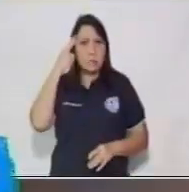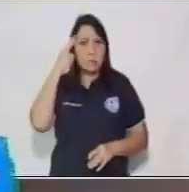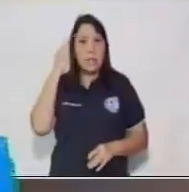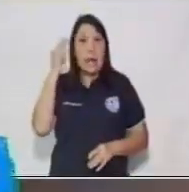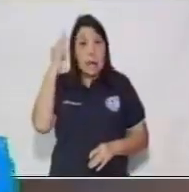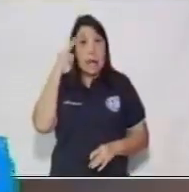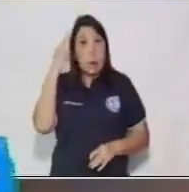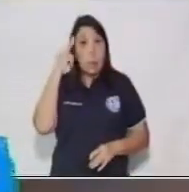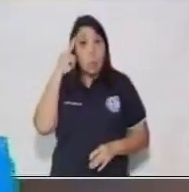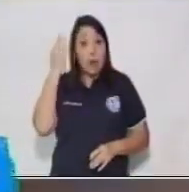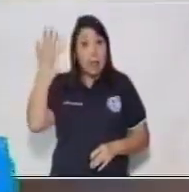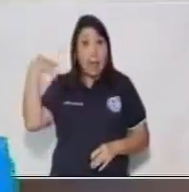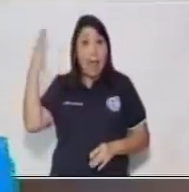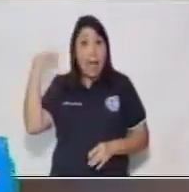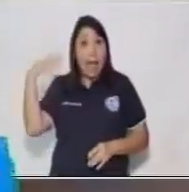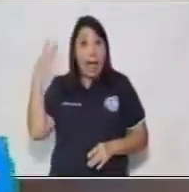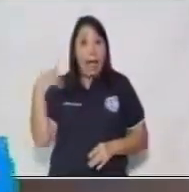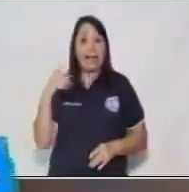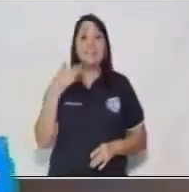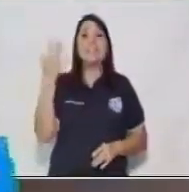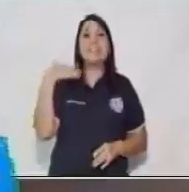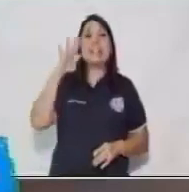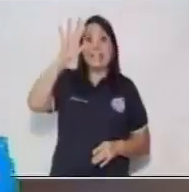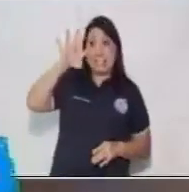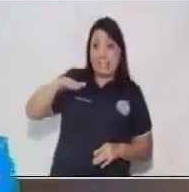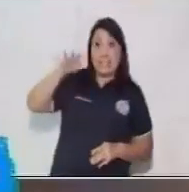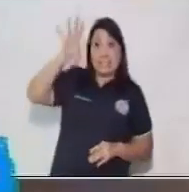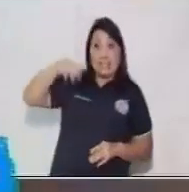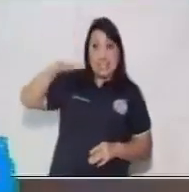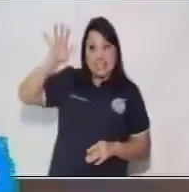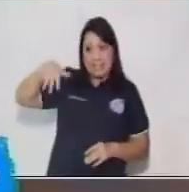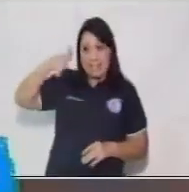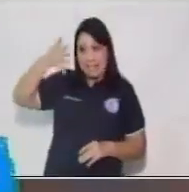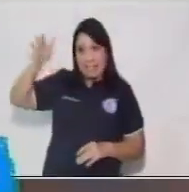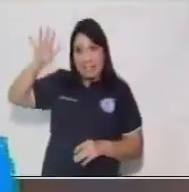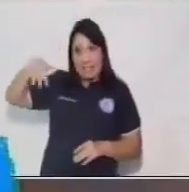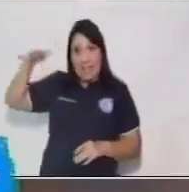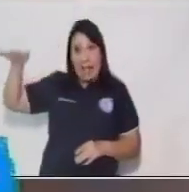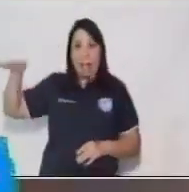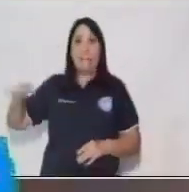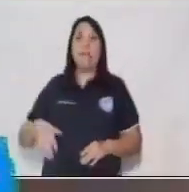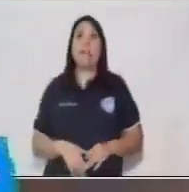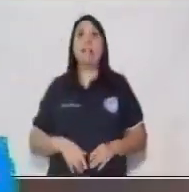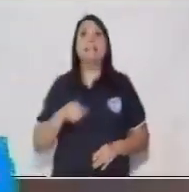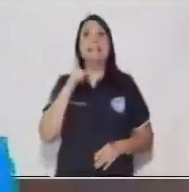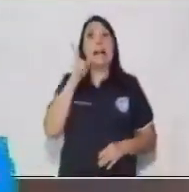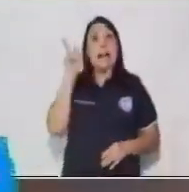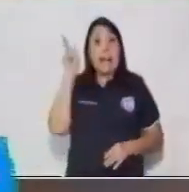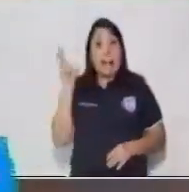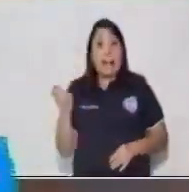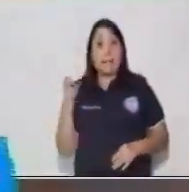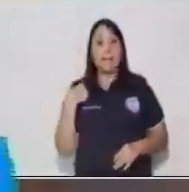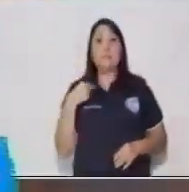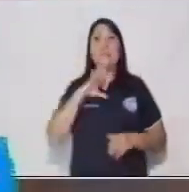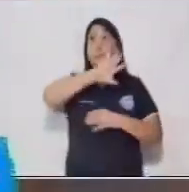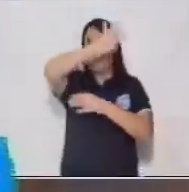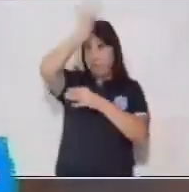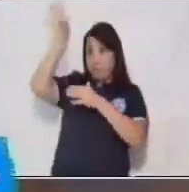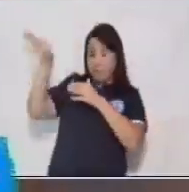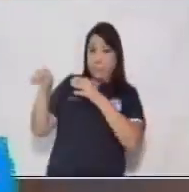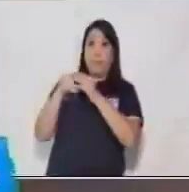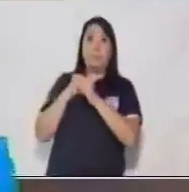ya hemos trabajado varias tablas, así que recuerda que esto lo sacamos del total